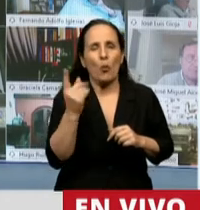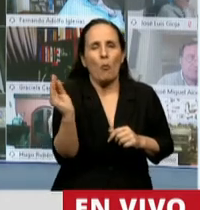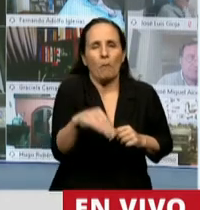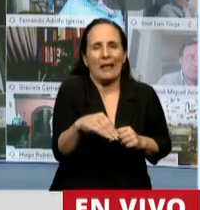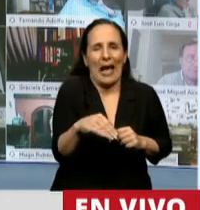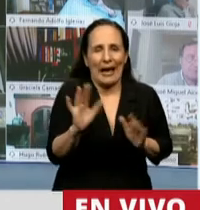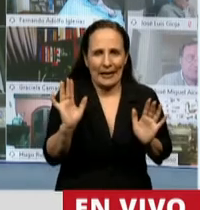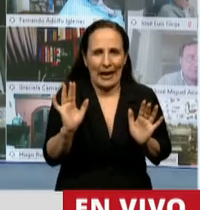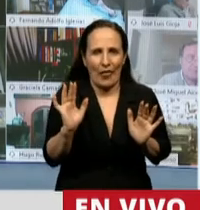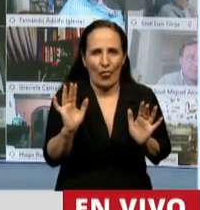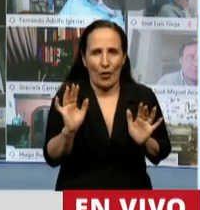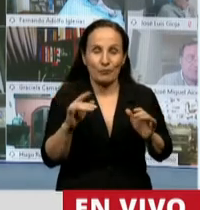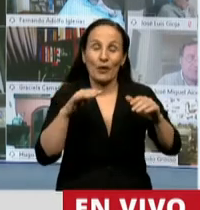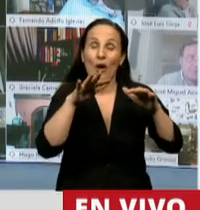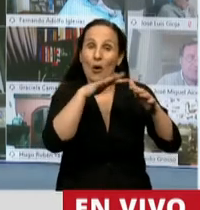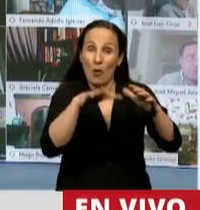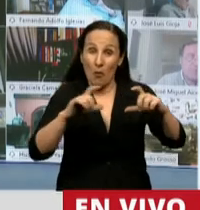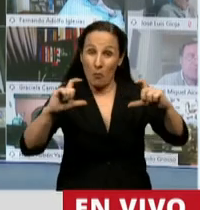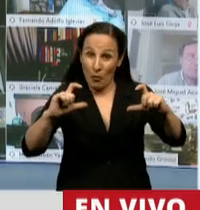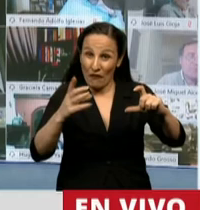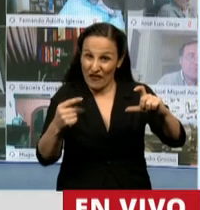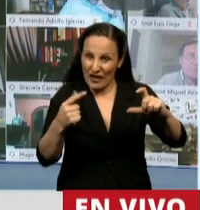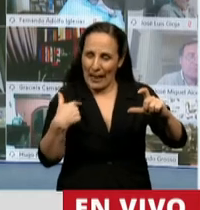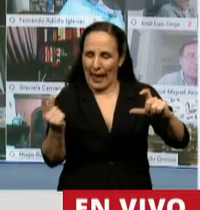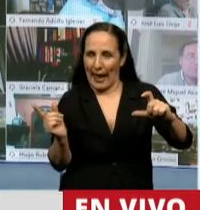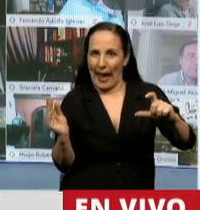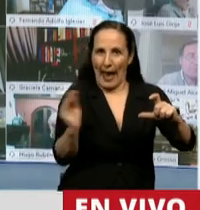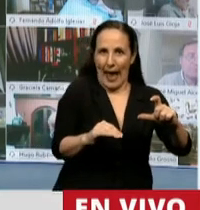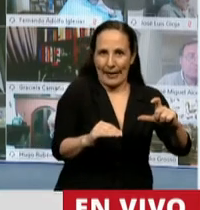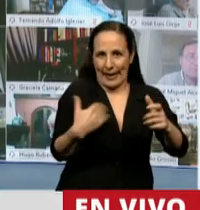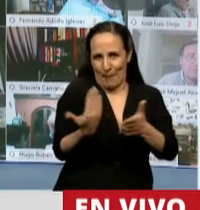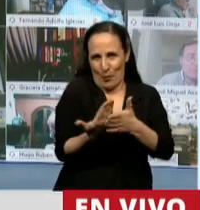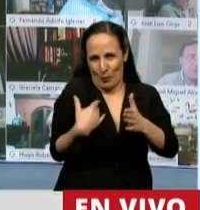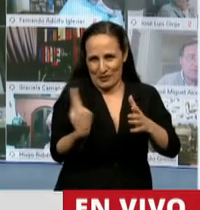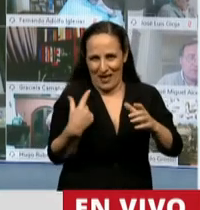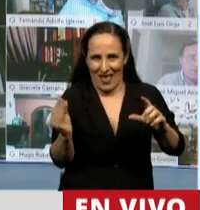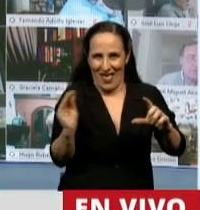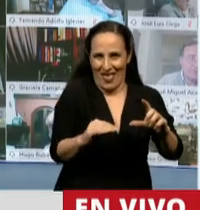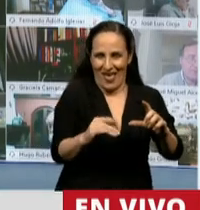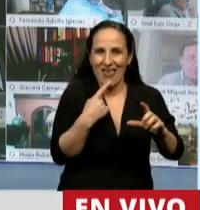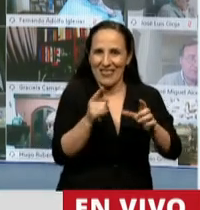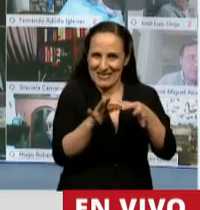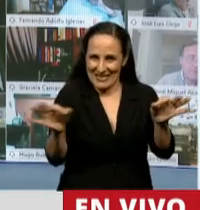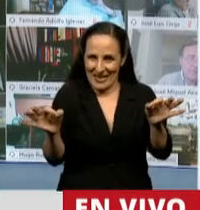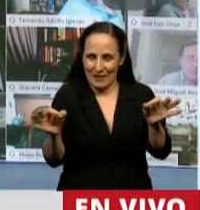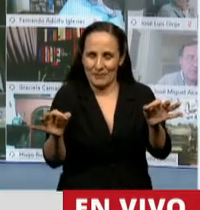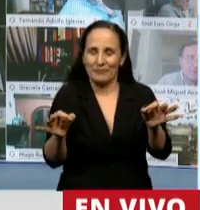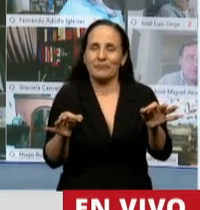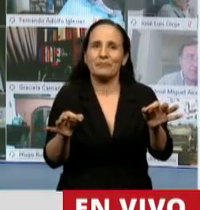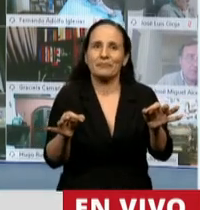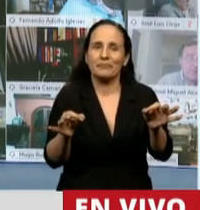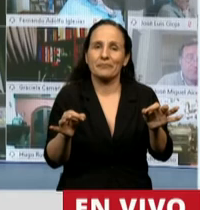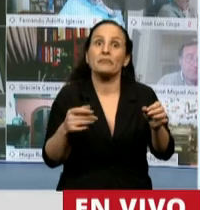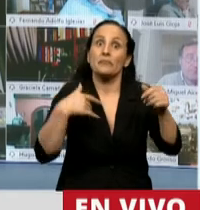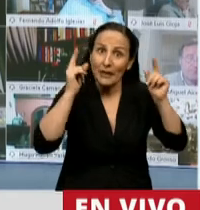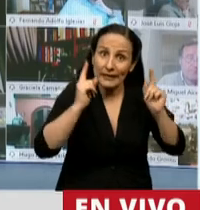al final del párrafo que diga así como